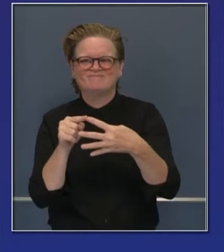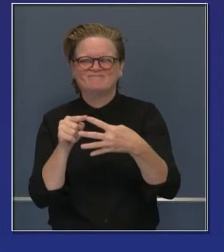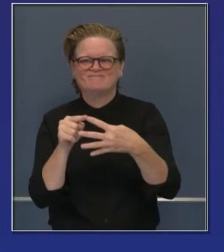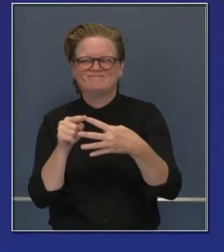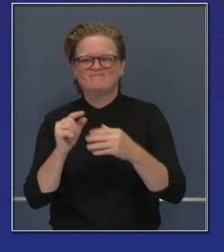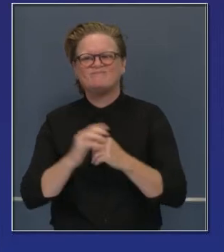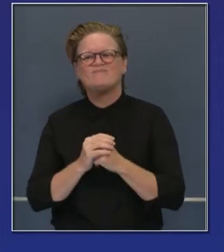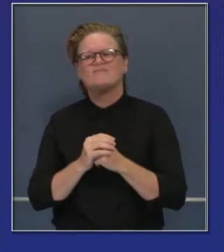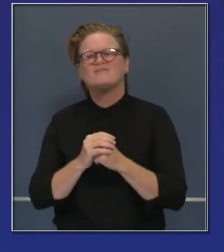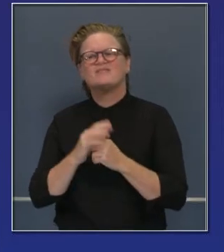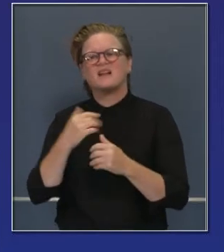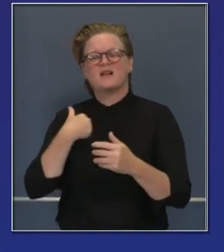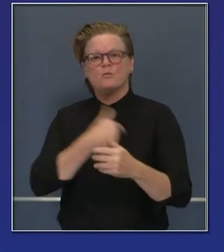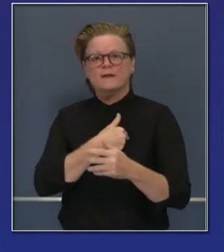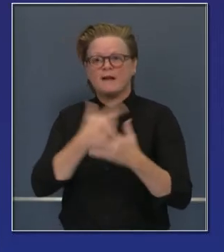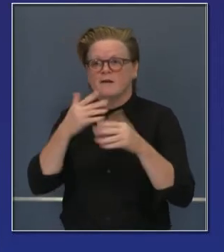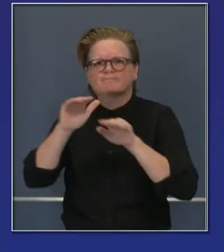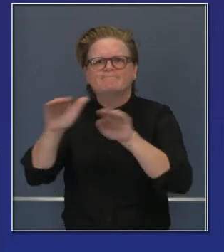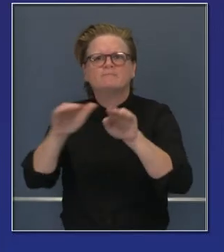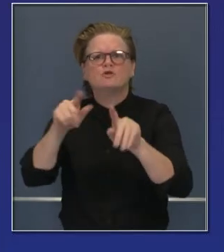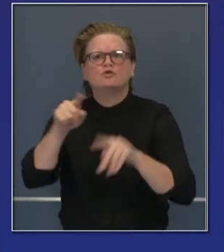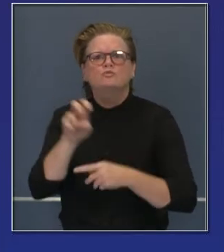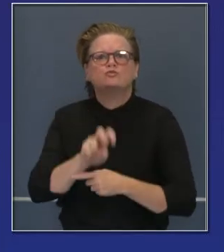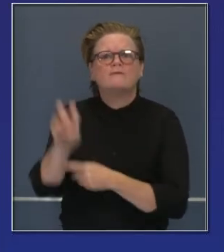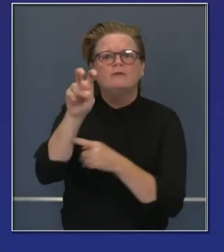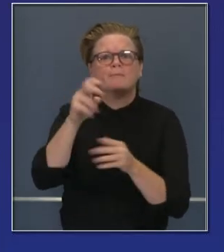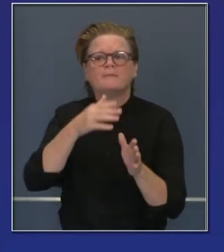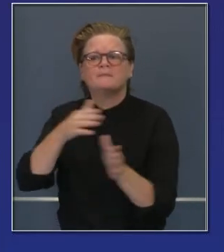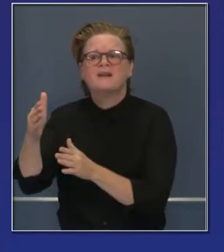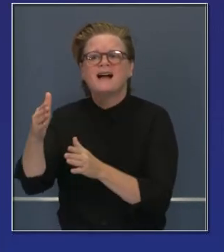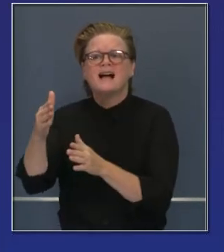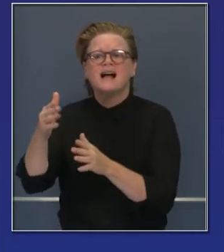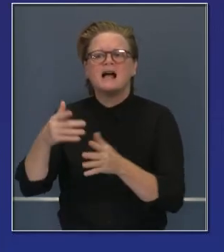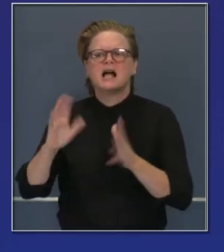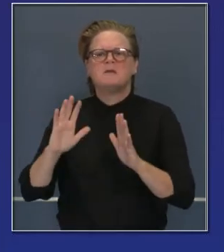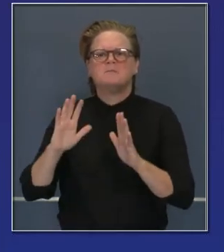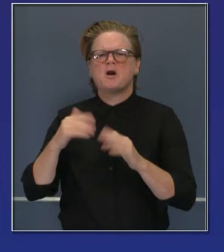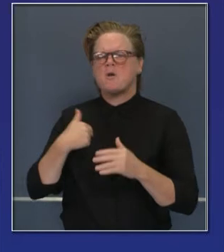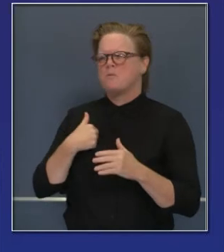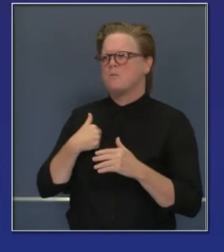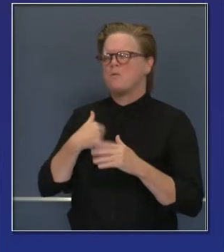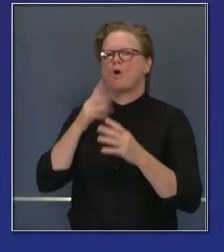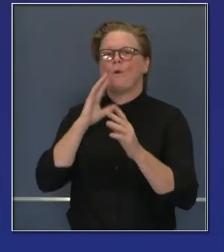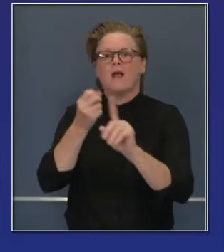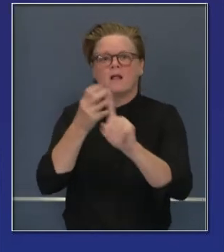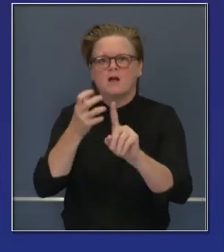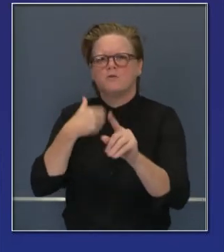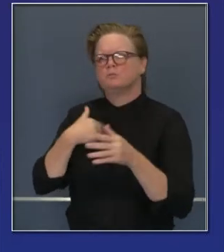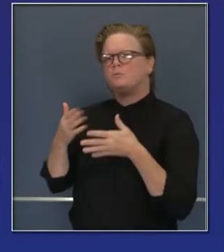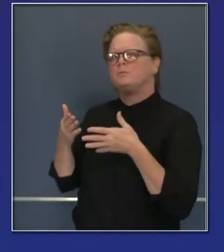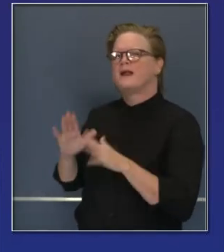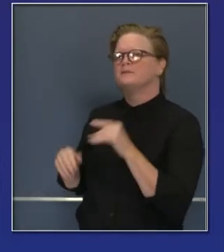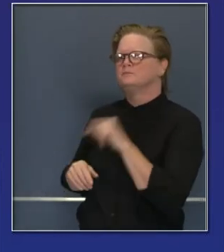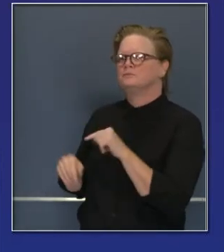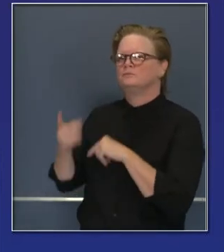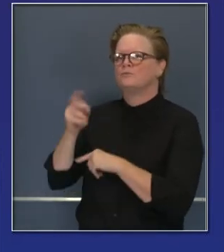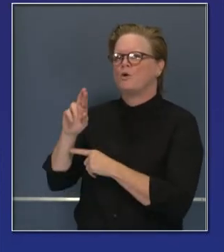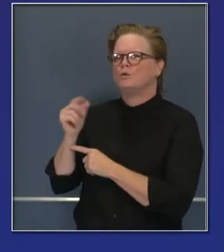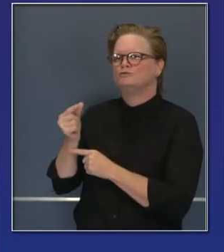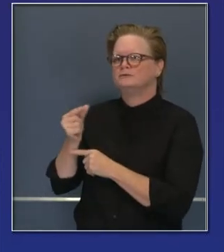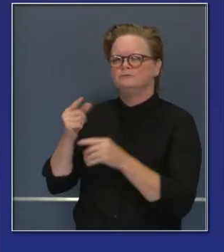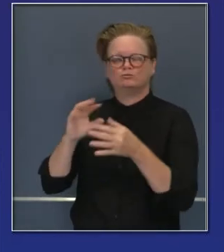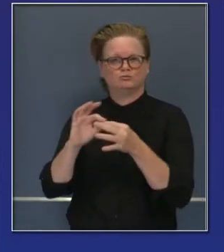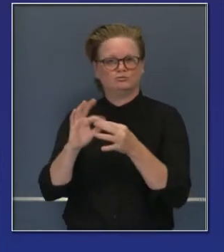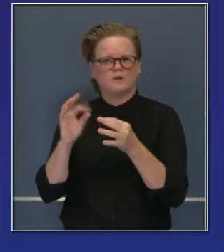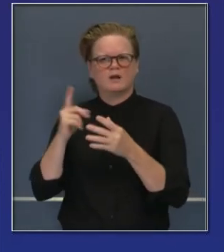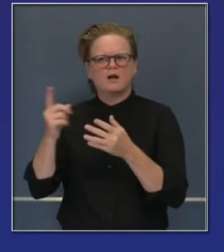el aviso sobre viajes. El doctor Galli hablará de esto en un momento cuando les traiga las noticias sobre la planificación para los días festivos